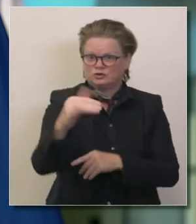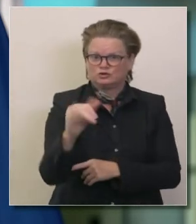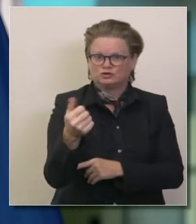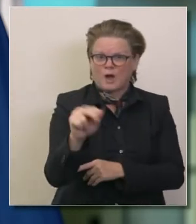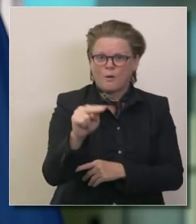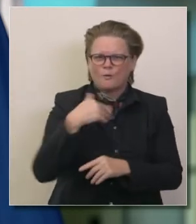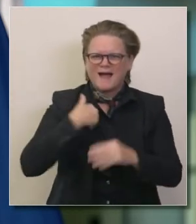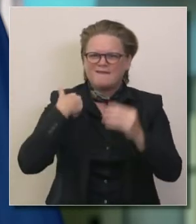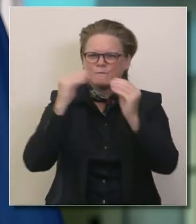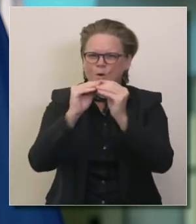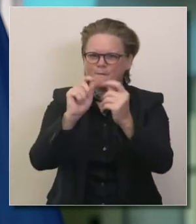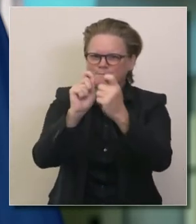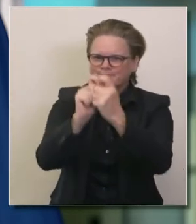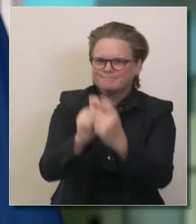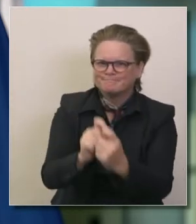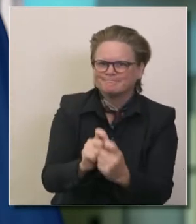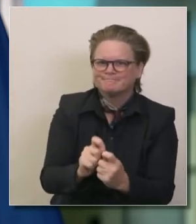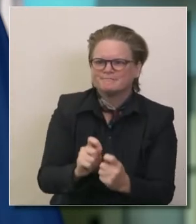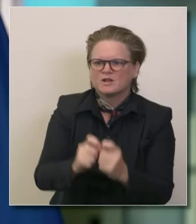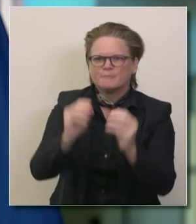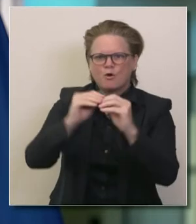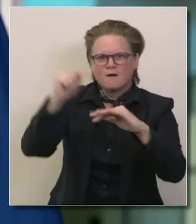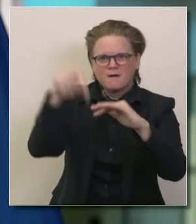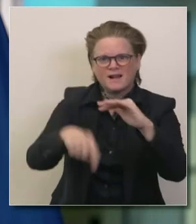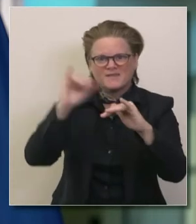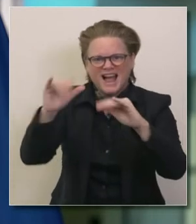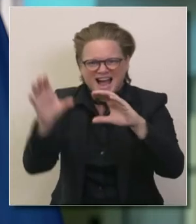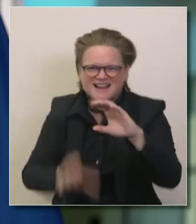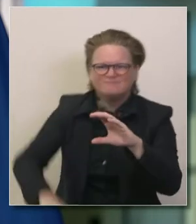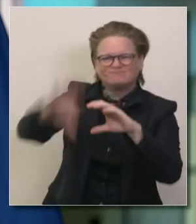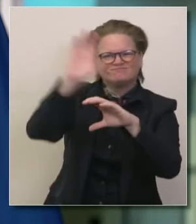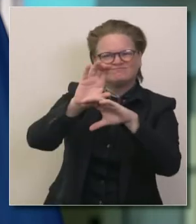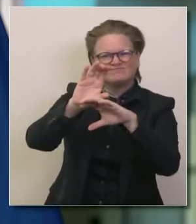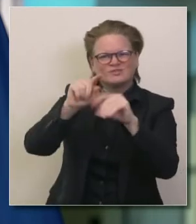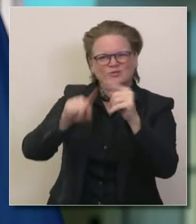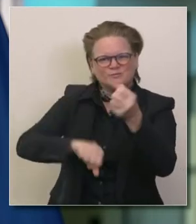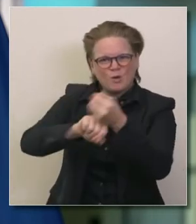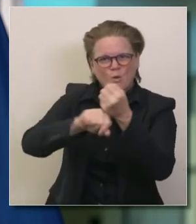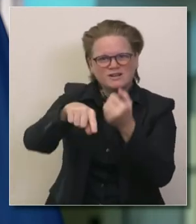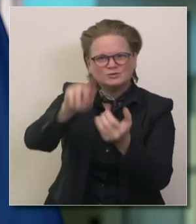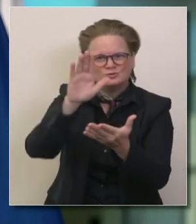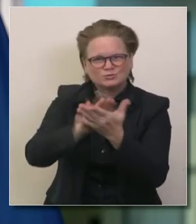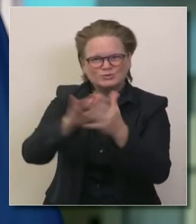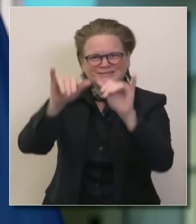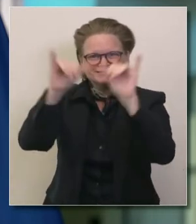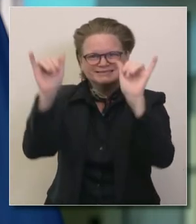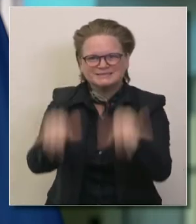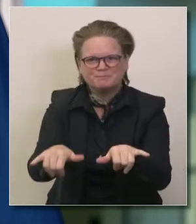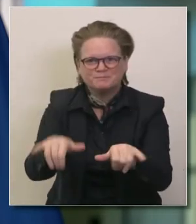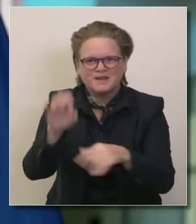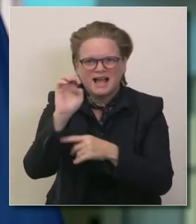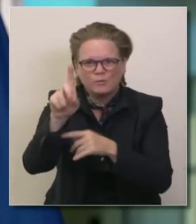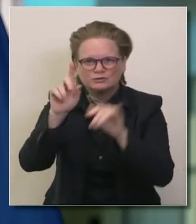detalladamente desglosando específicamente los apoyos para los sistemas escolares apoyo considerable